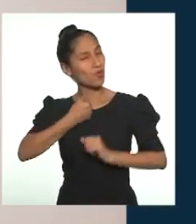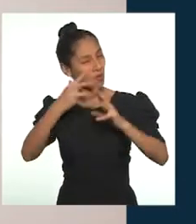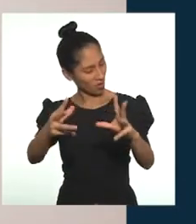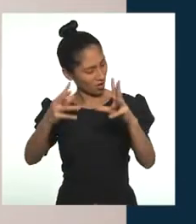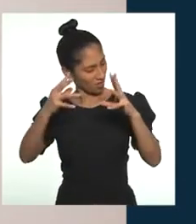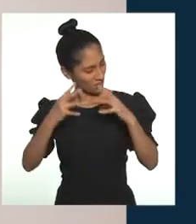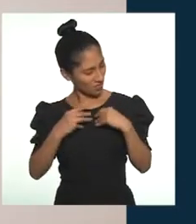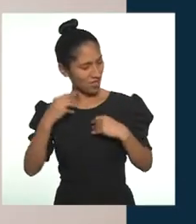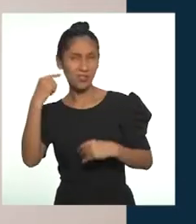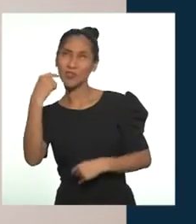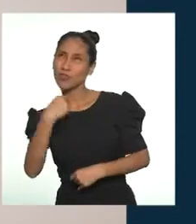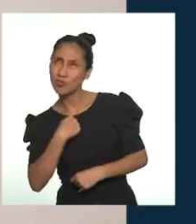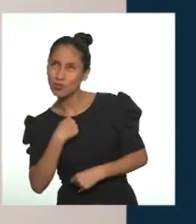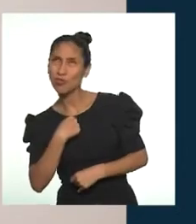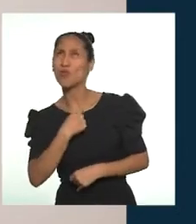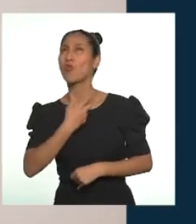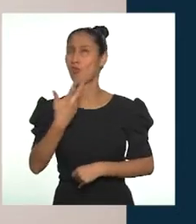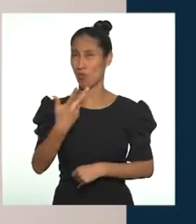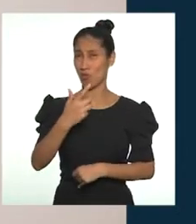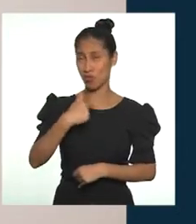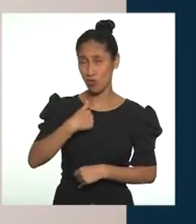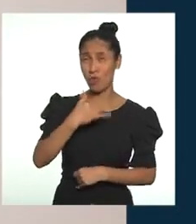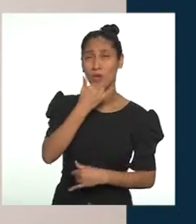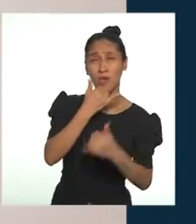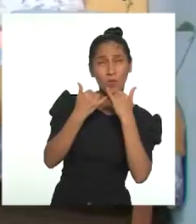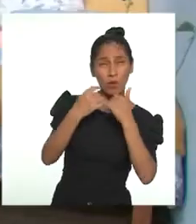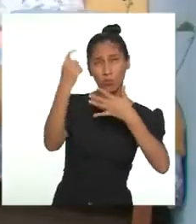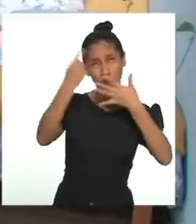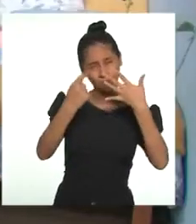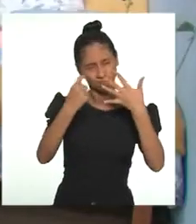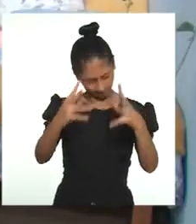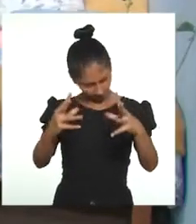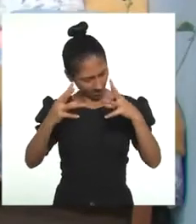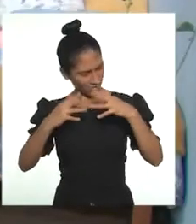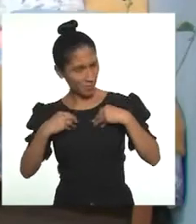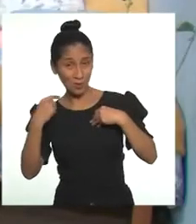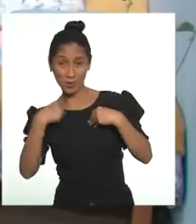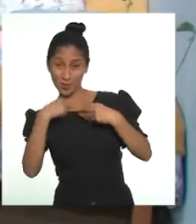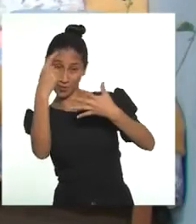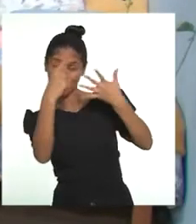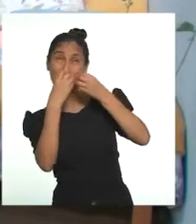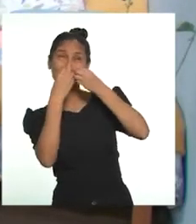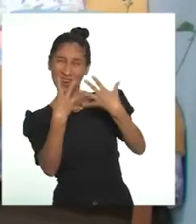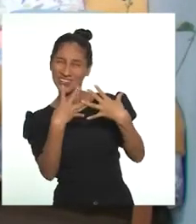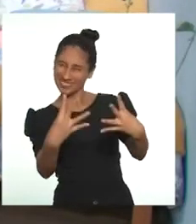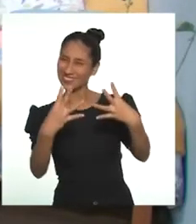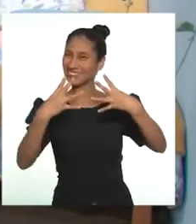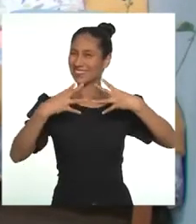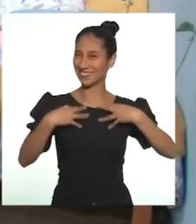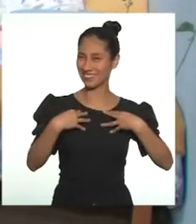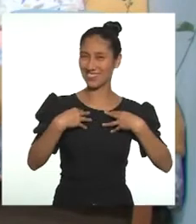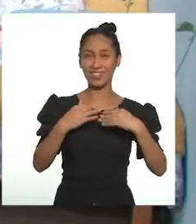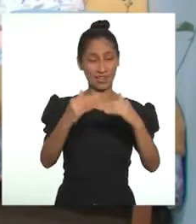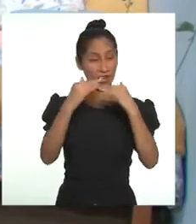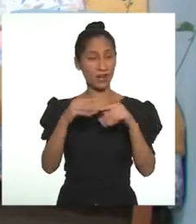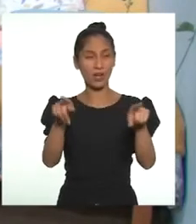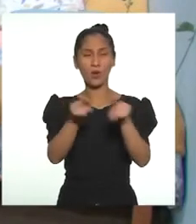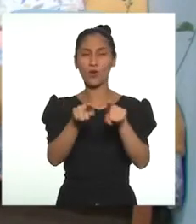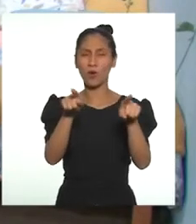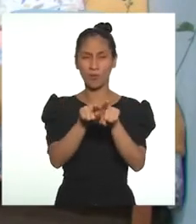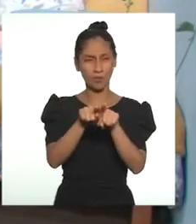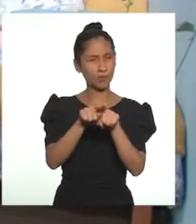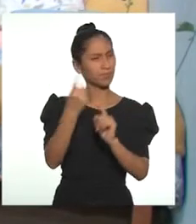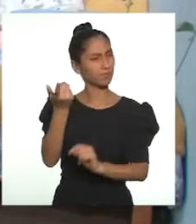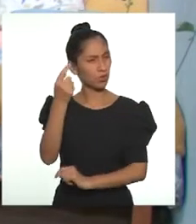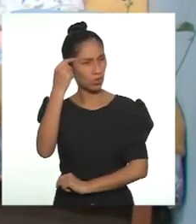cual como somos, con nuestros efectos y nuestras virtudes. ¿Qué resultados positivos para nuestro bienestar emocional vienen